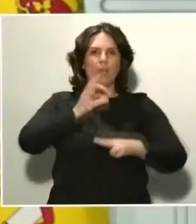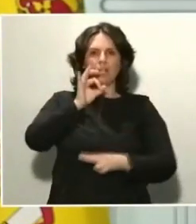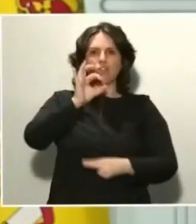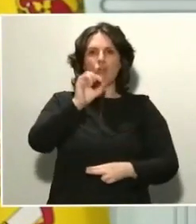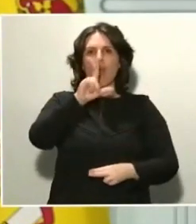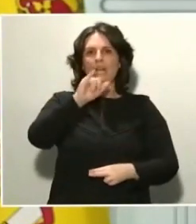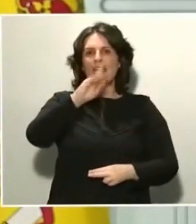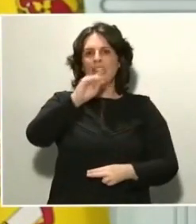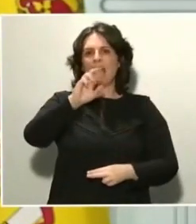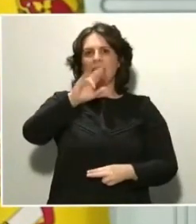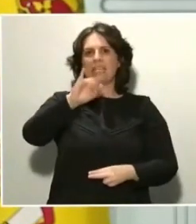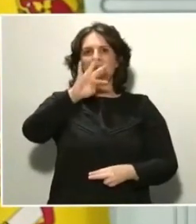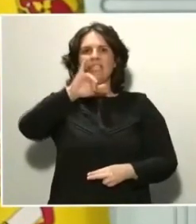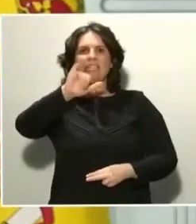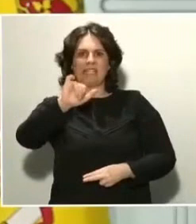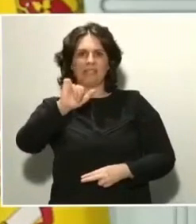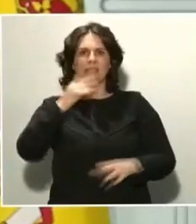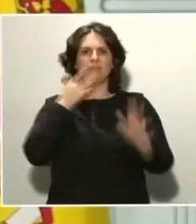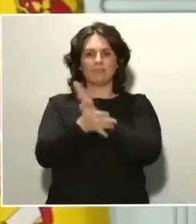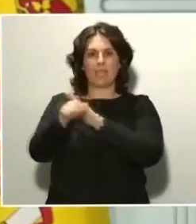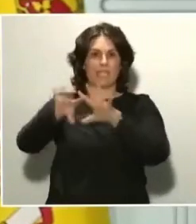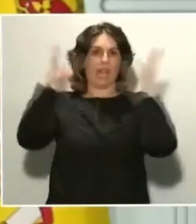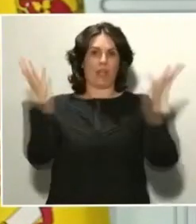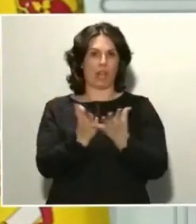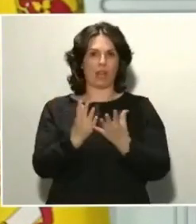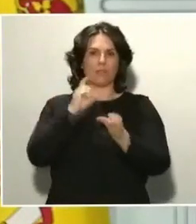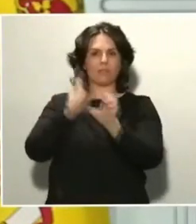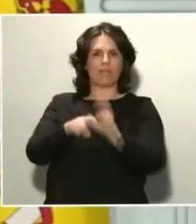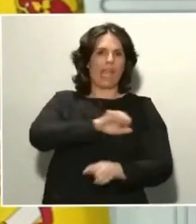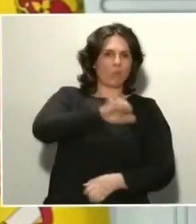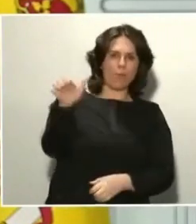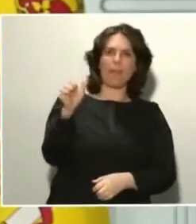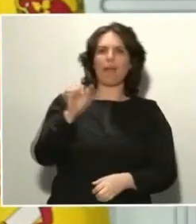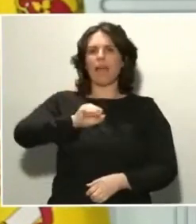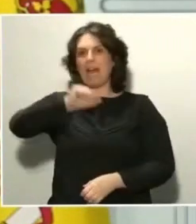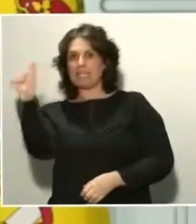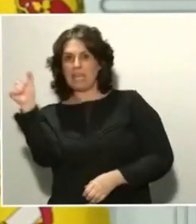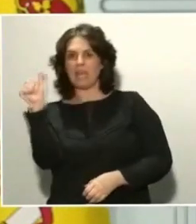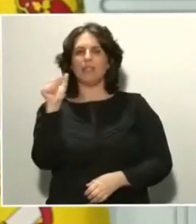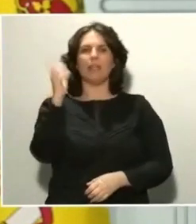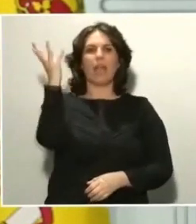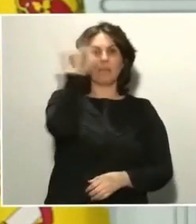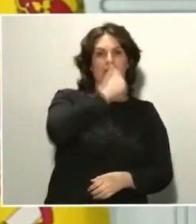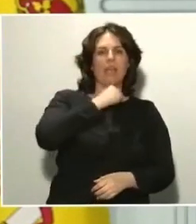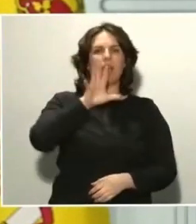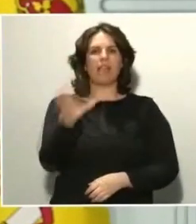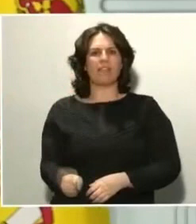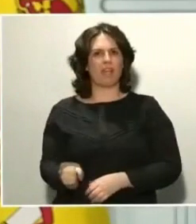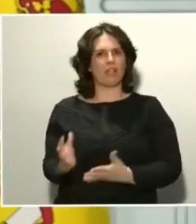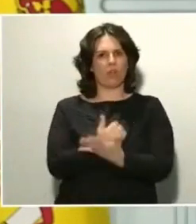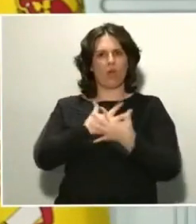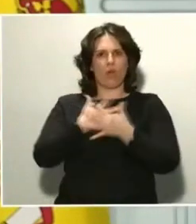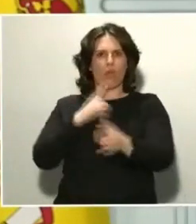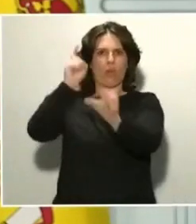con participación de países de Europa, Asia, América y África, con la intención de medir la efectividad de los